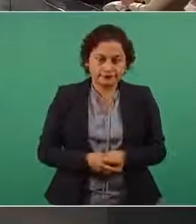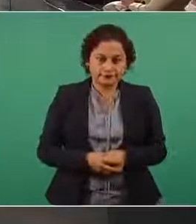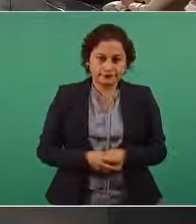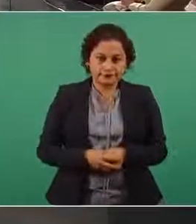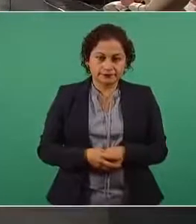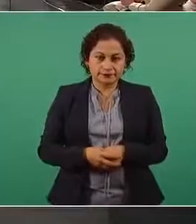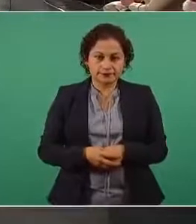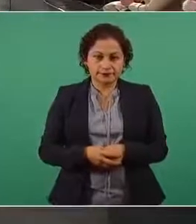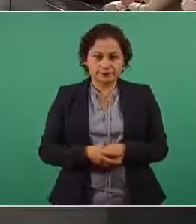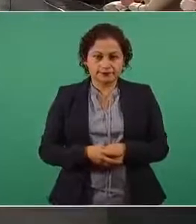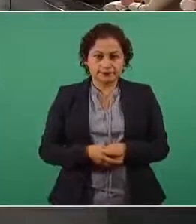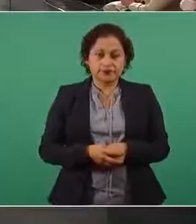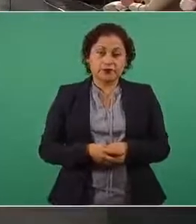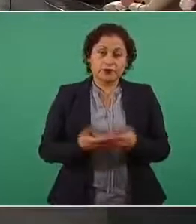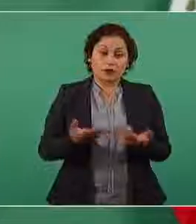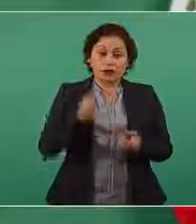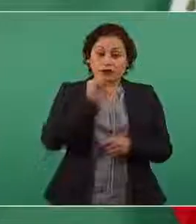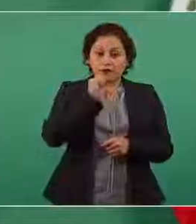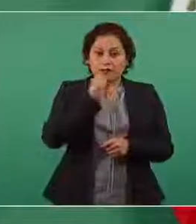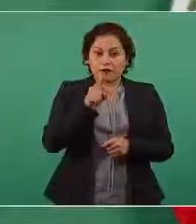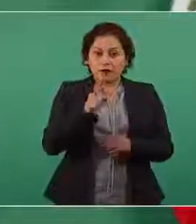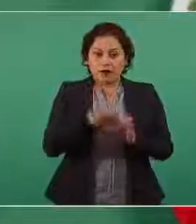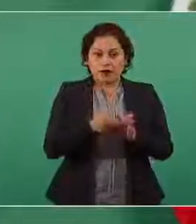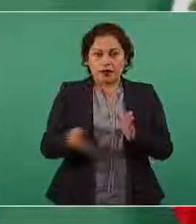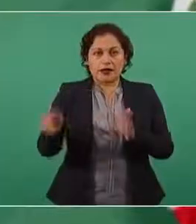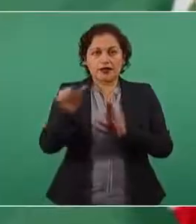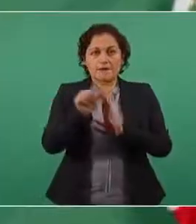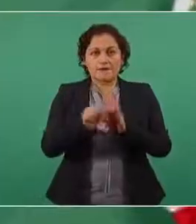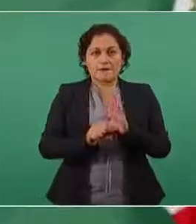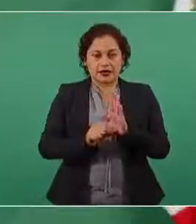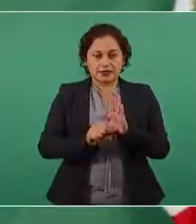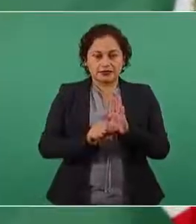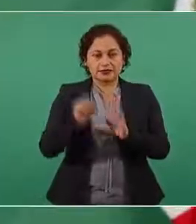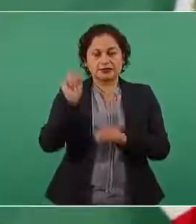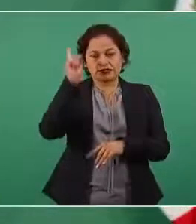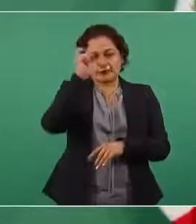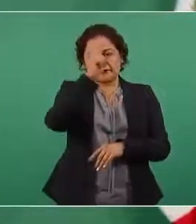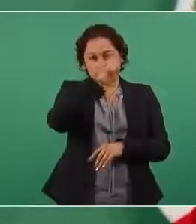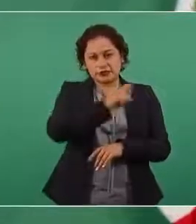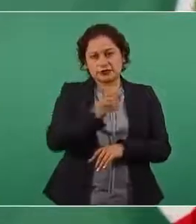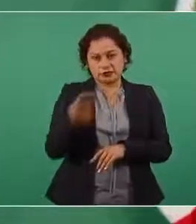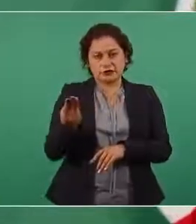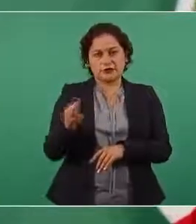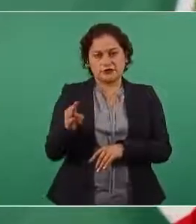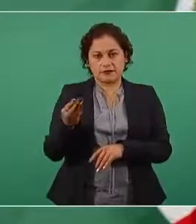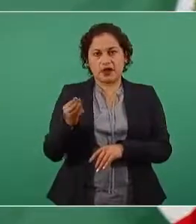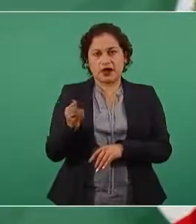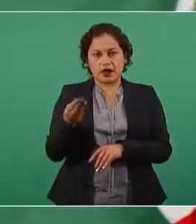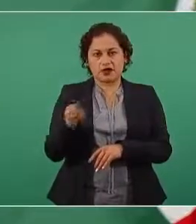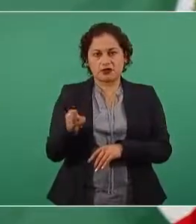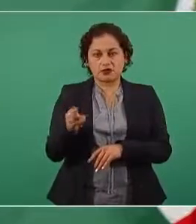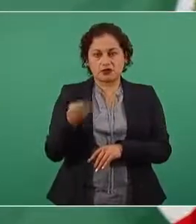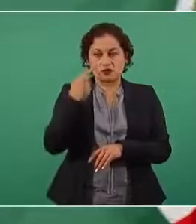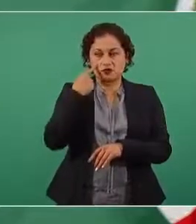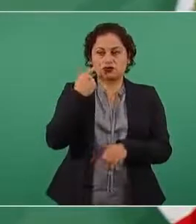un mes difícil mayo, no perdimos empleos.